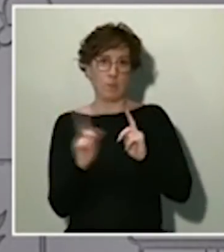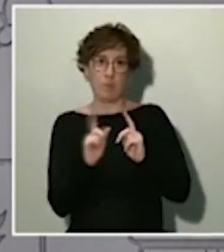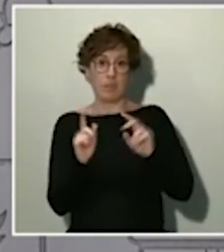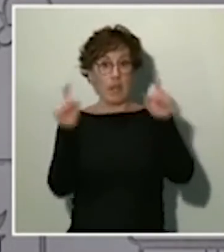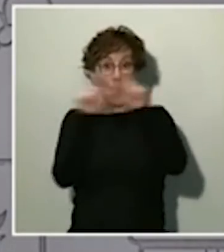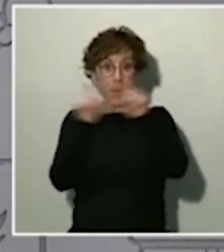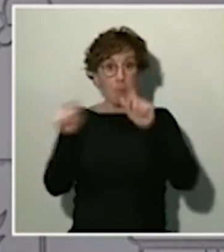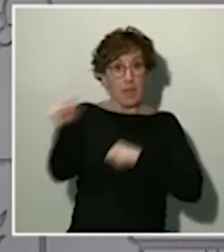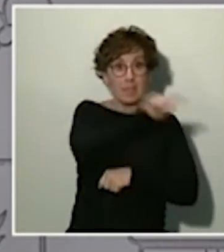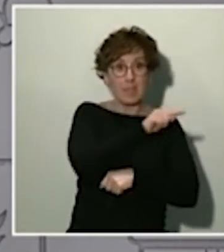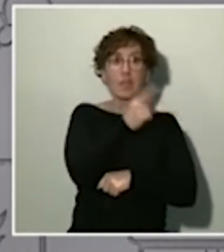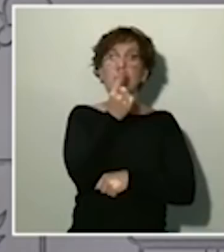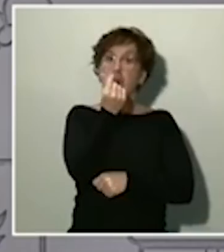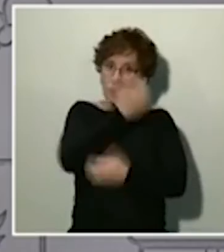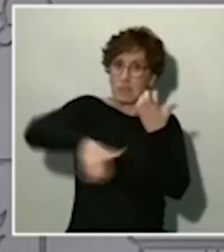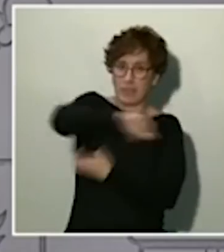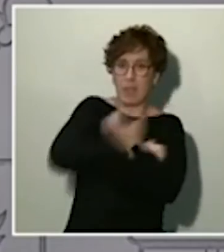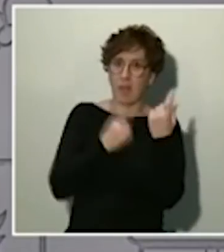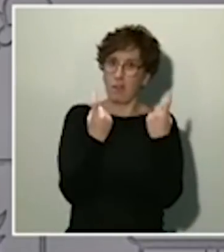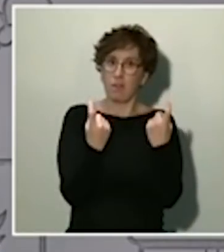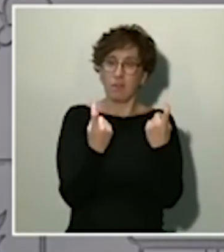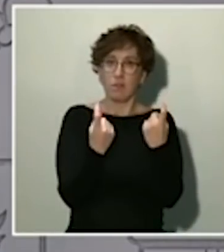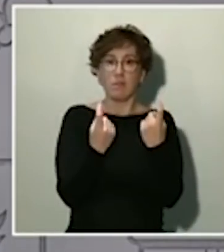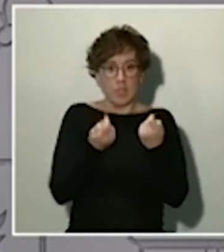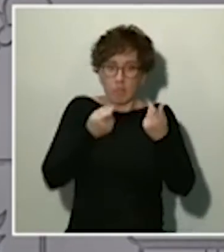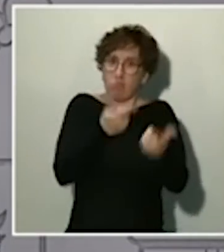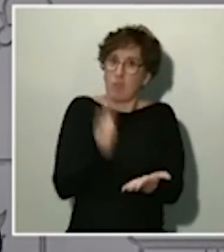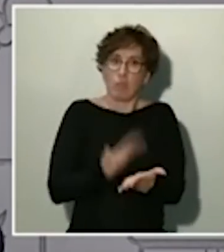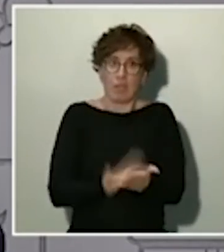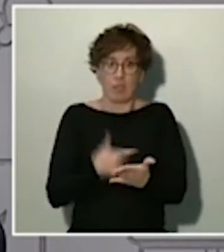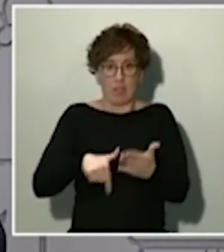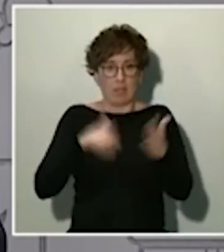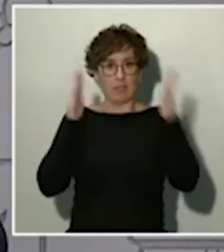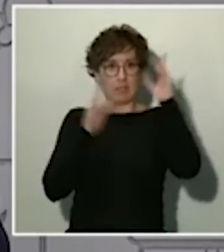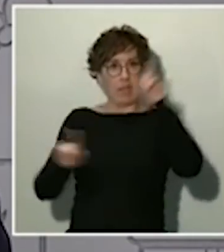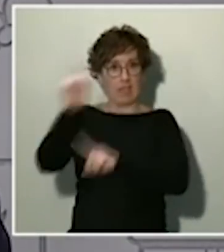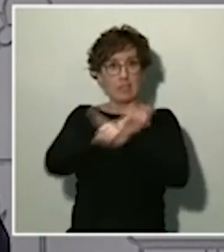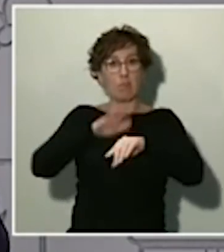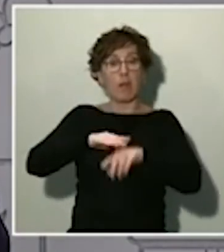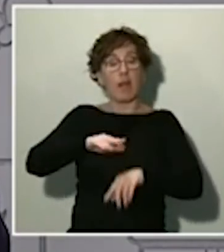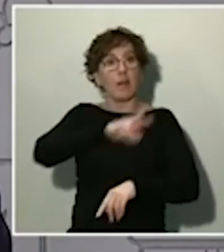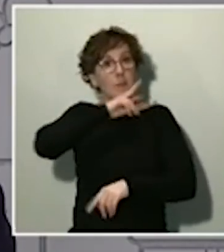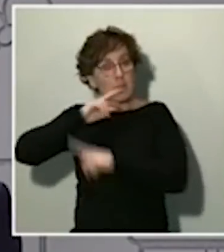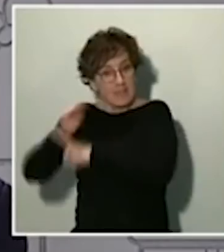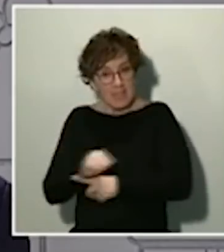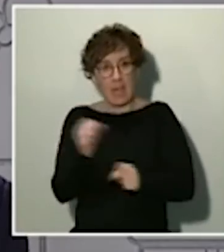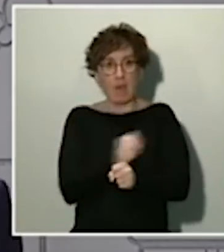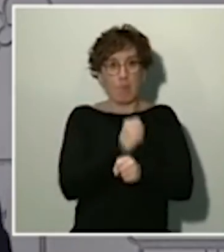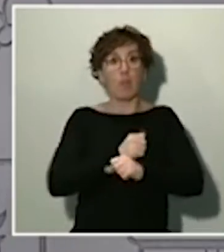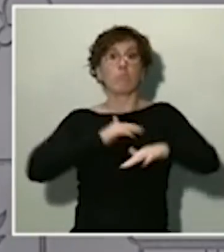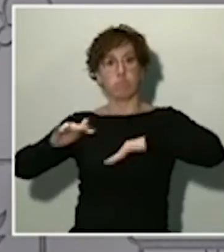y vamos a garantizársela durante esta crisis para que se mantenga el empleo y también la actividad económica. Por ello,